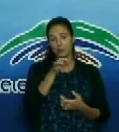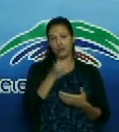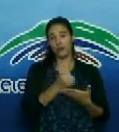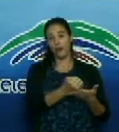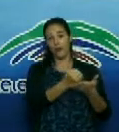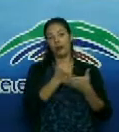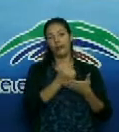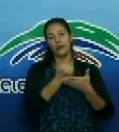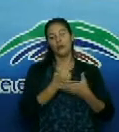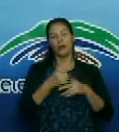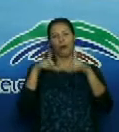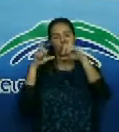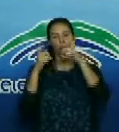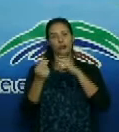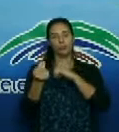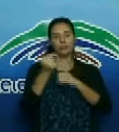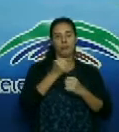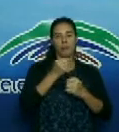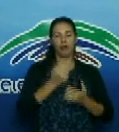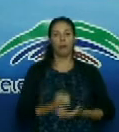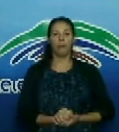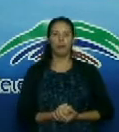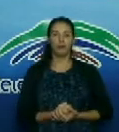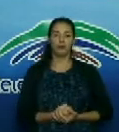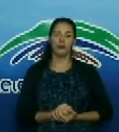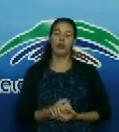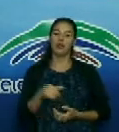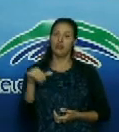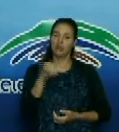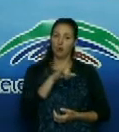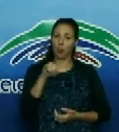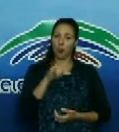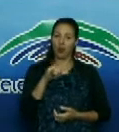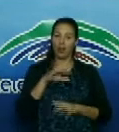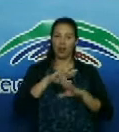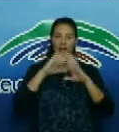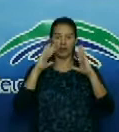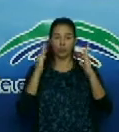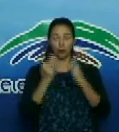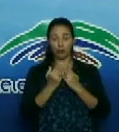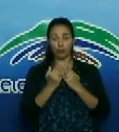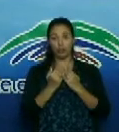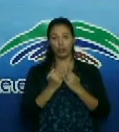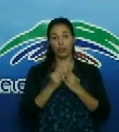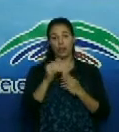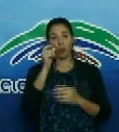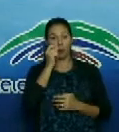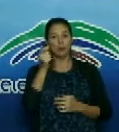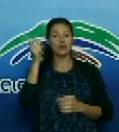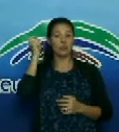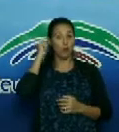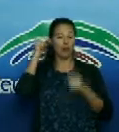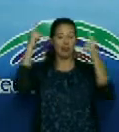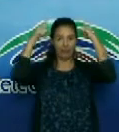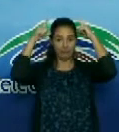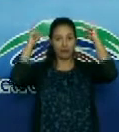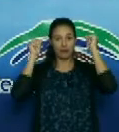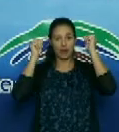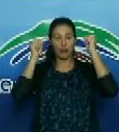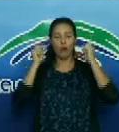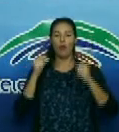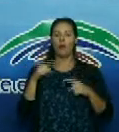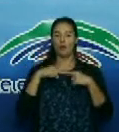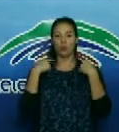colaborador en el municipio de Frampaí. Llegue también a ellas y a ellos porque también hay enfermeros nuestro más